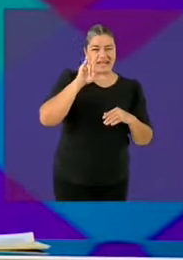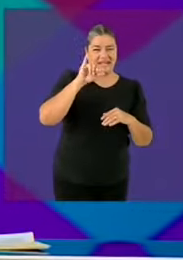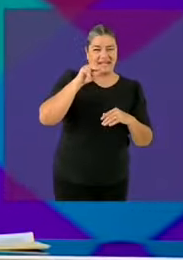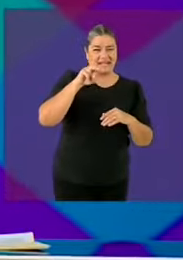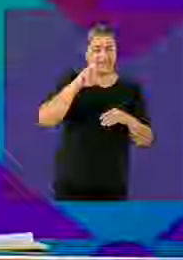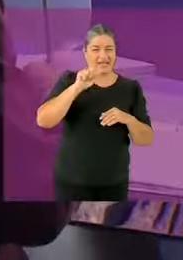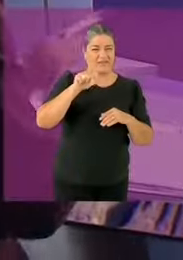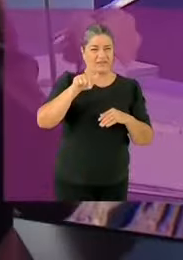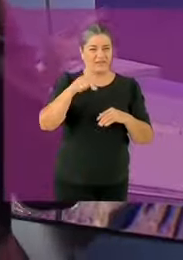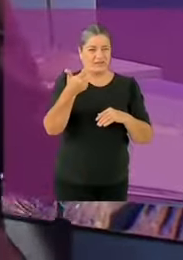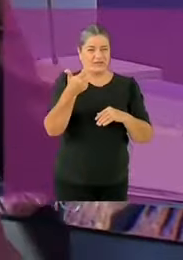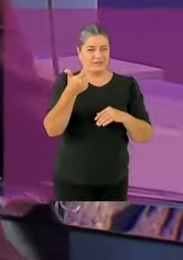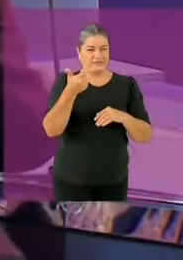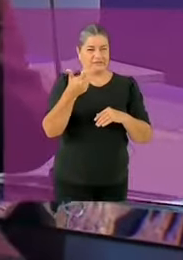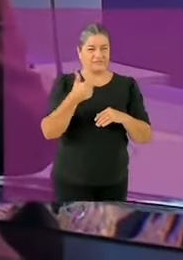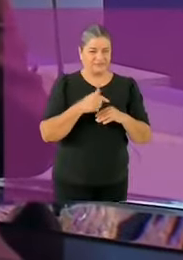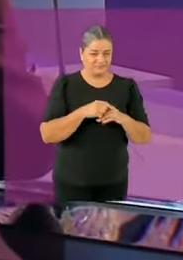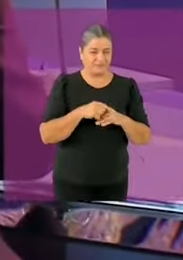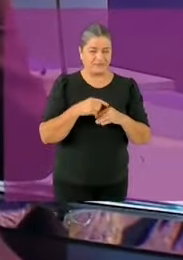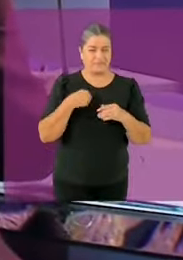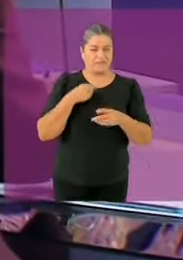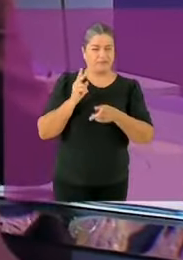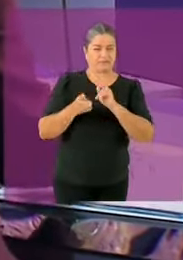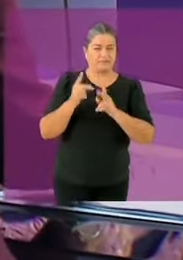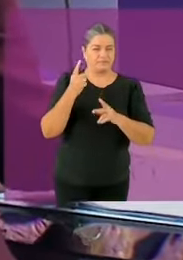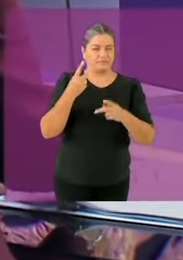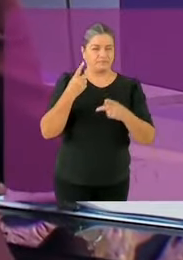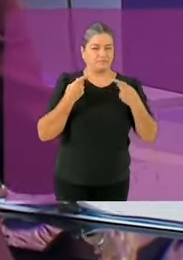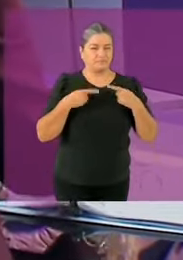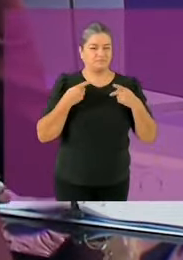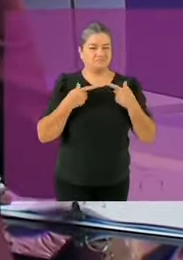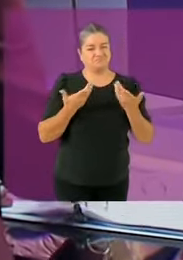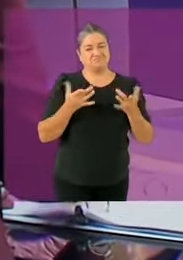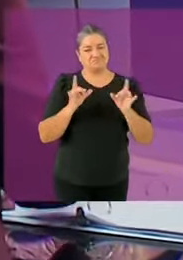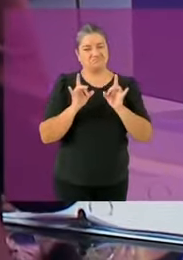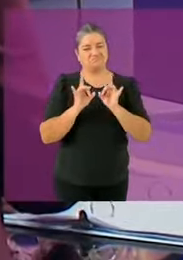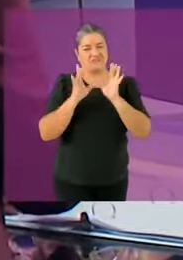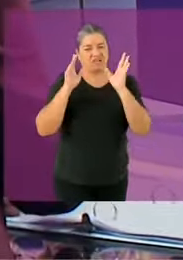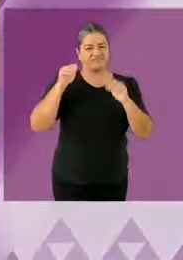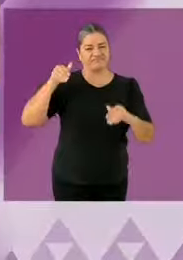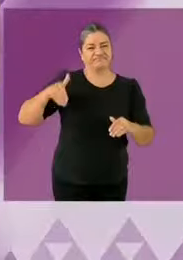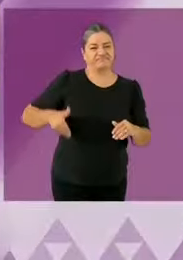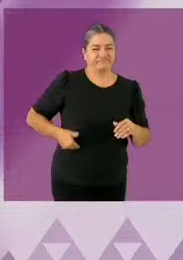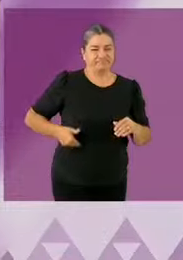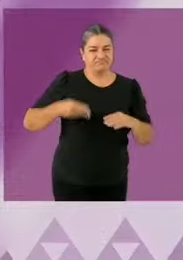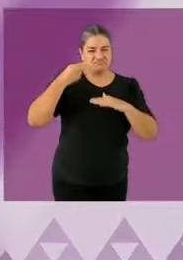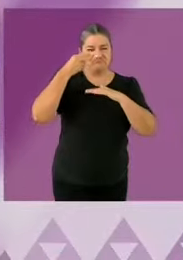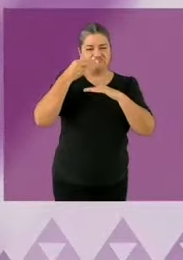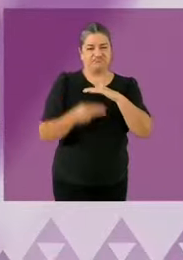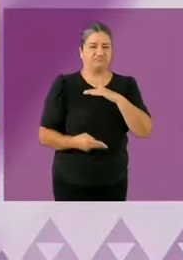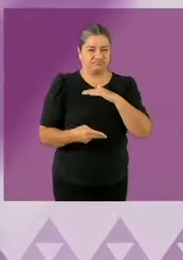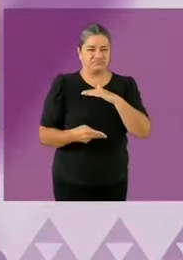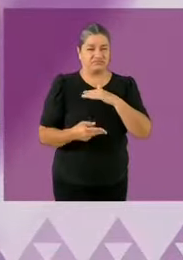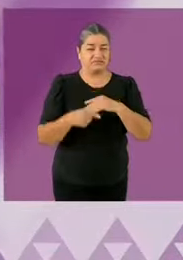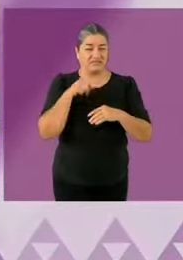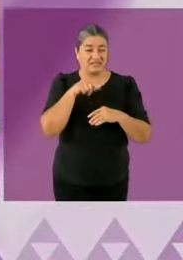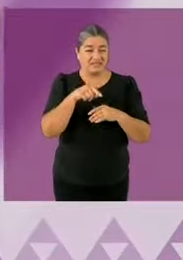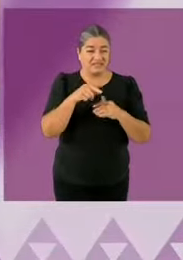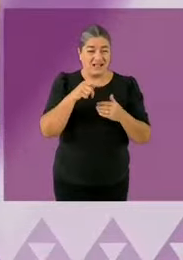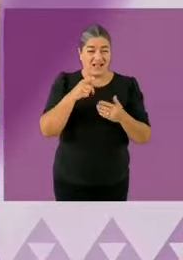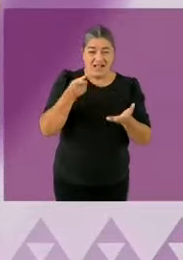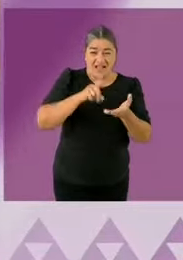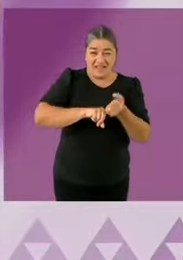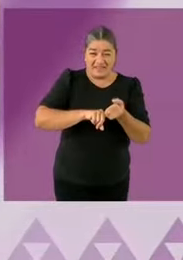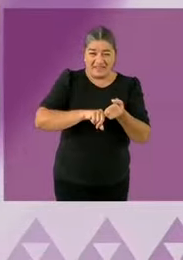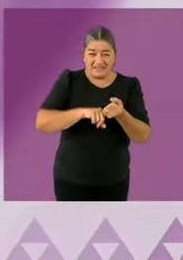absoluta impunidad. El estudio de DNB dijo claramente que una de las causas